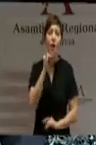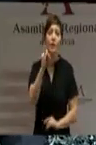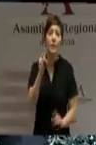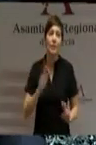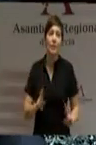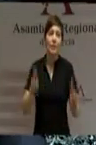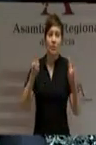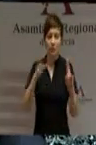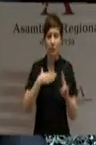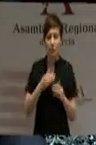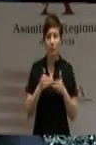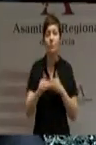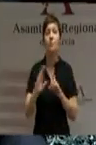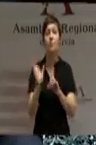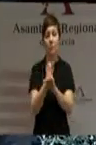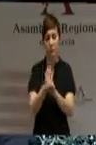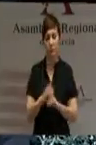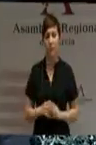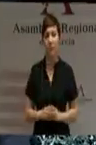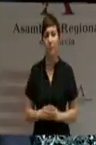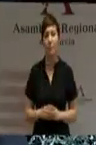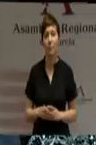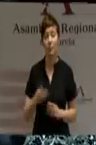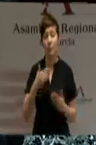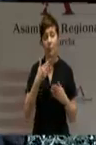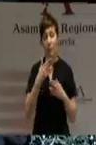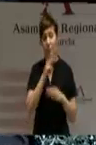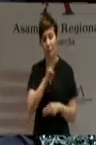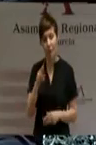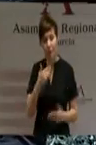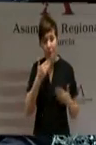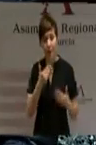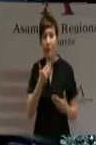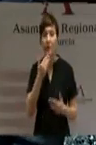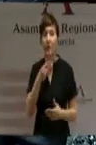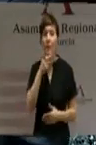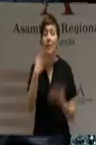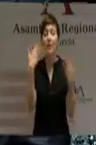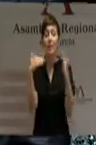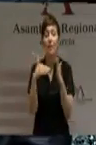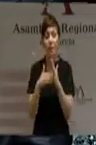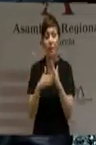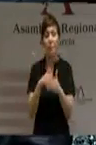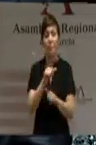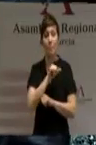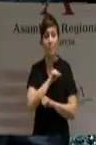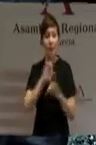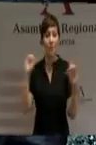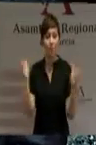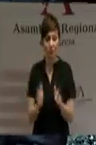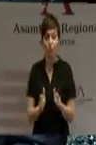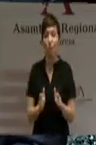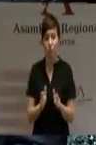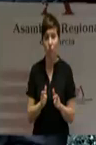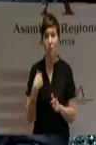Porque gracias a las políticas del Partido Popular tenemos 10.000 parados menos que hace un año. Generamos el